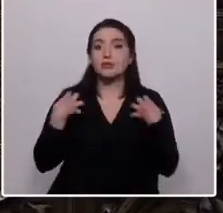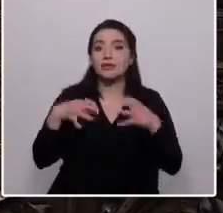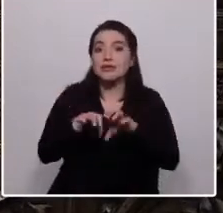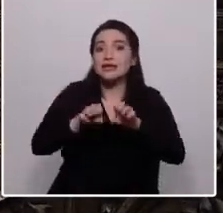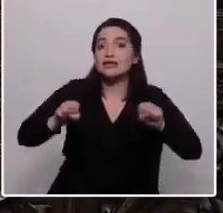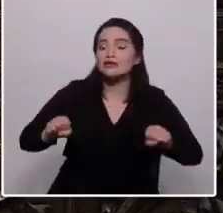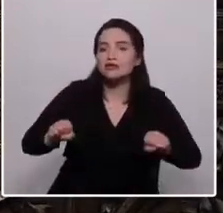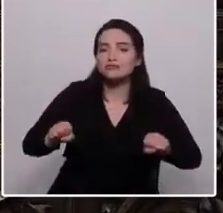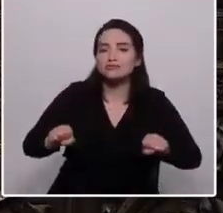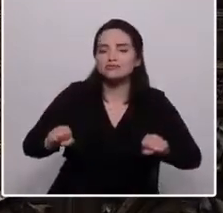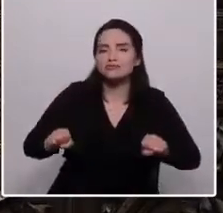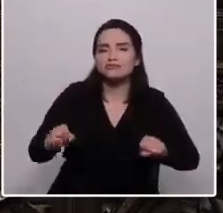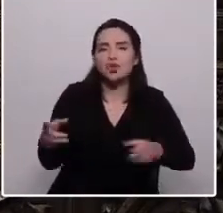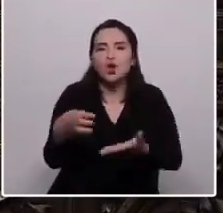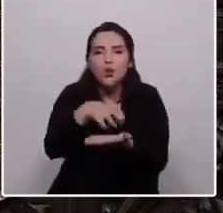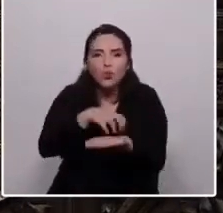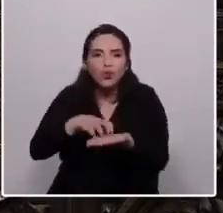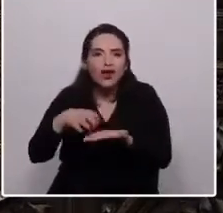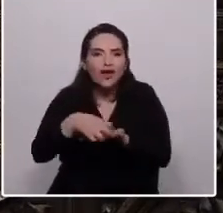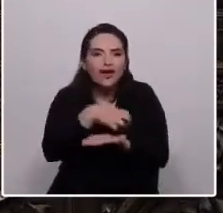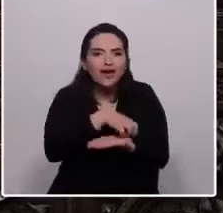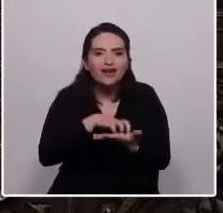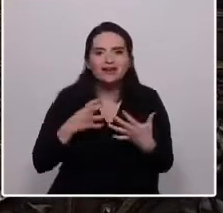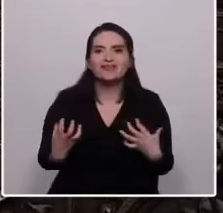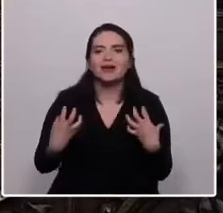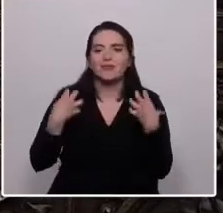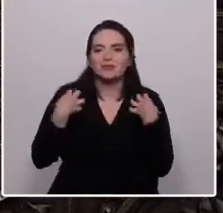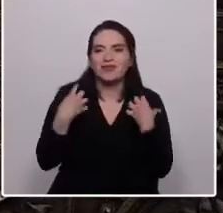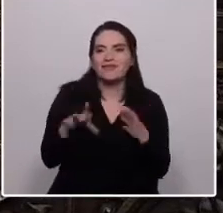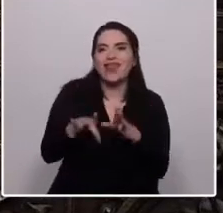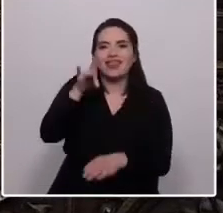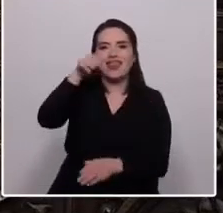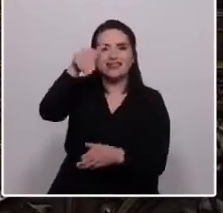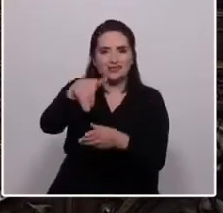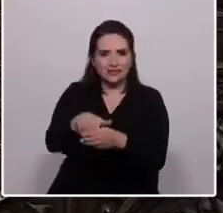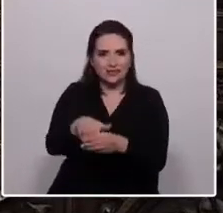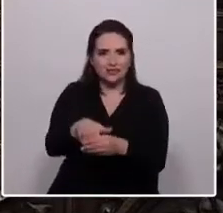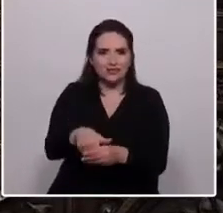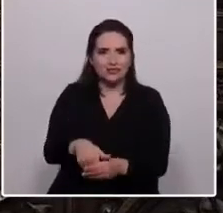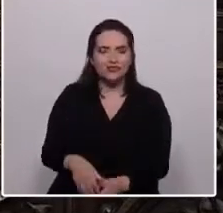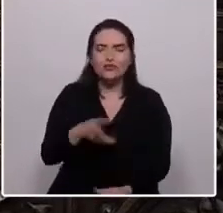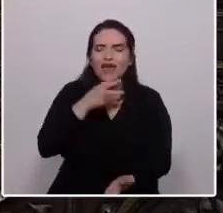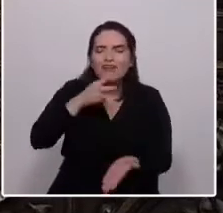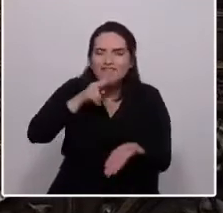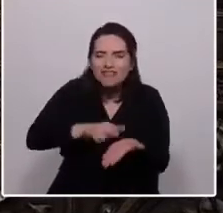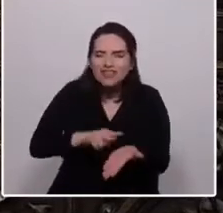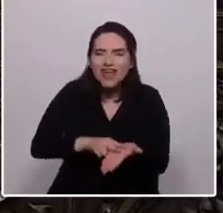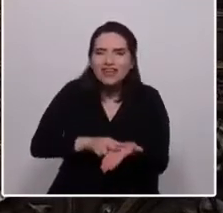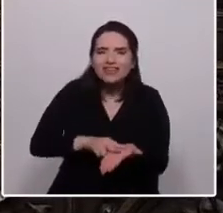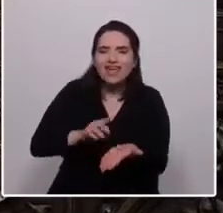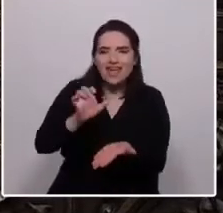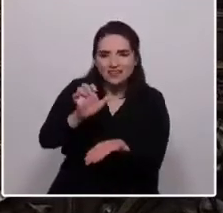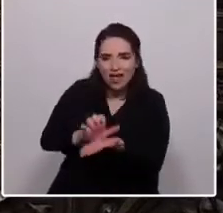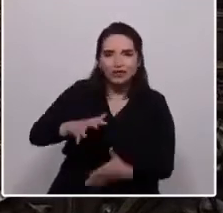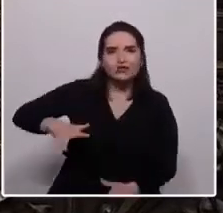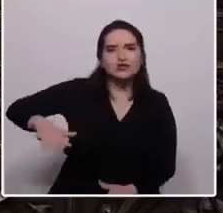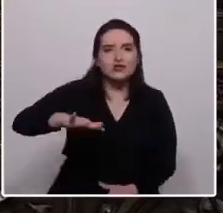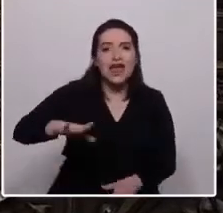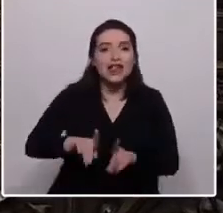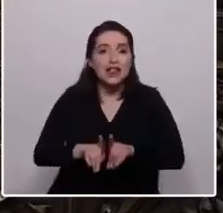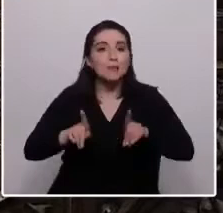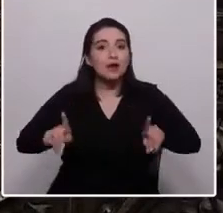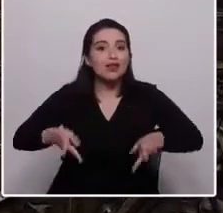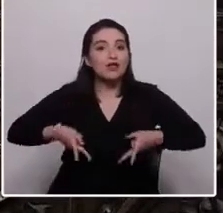radicamos en las comunas el poder fundamental de decisión. No hay verdadero Estado social y democrático de derecho sin